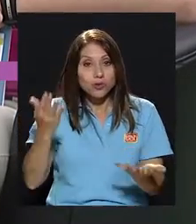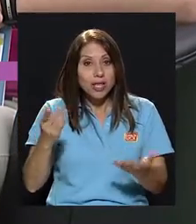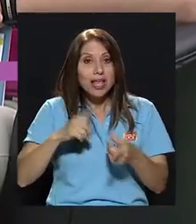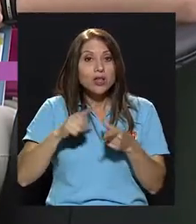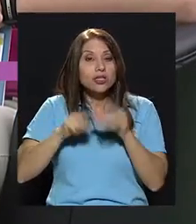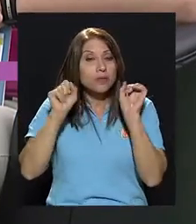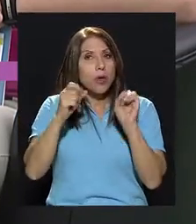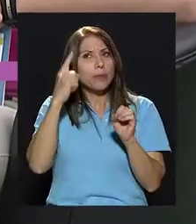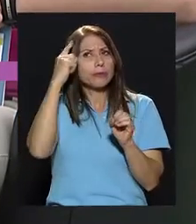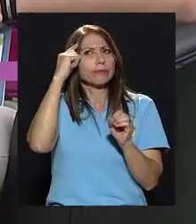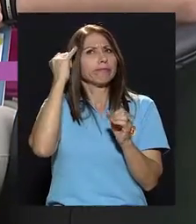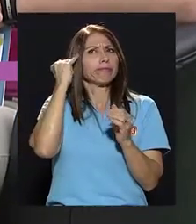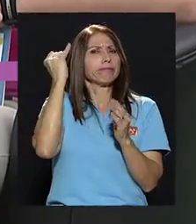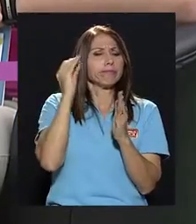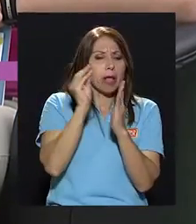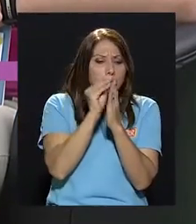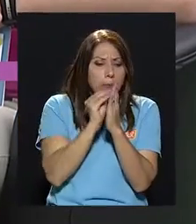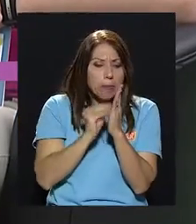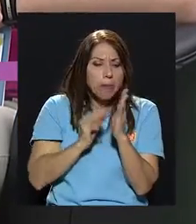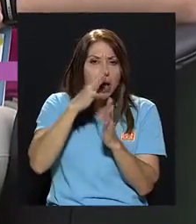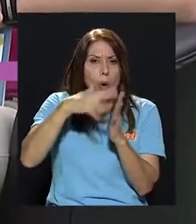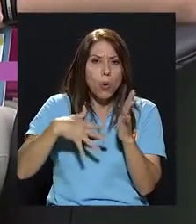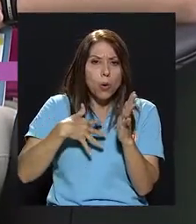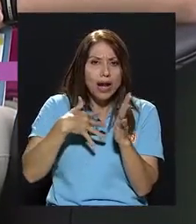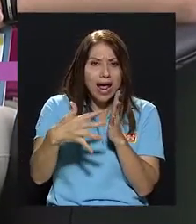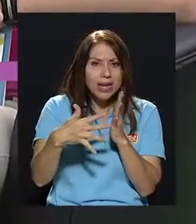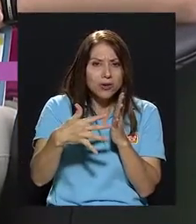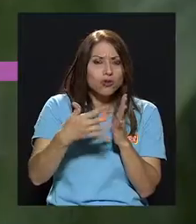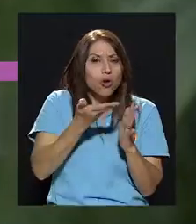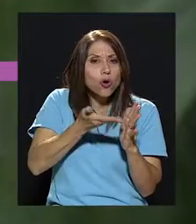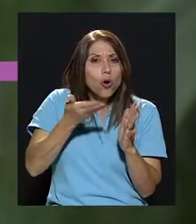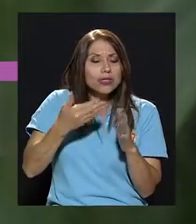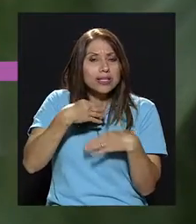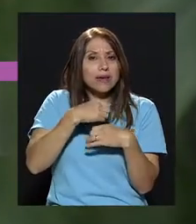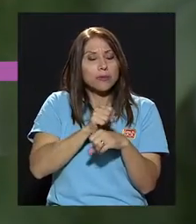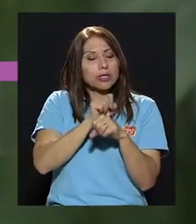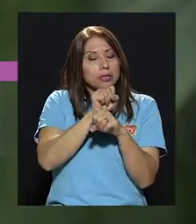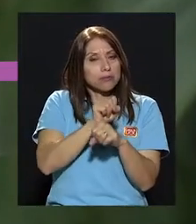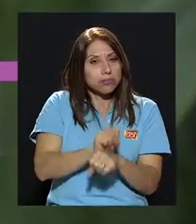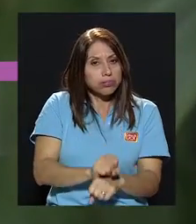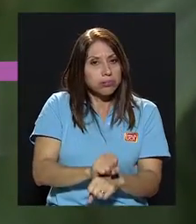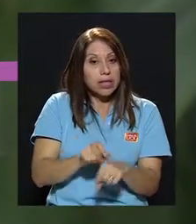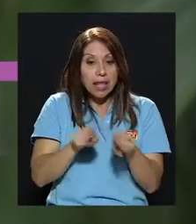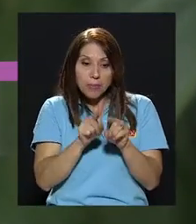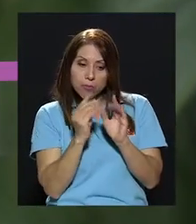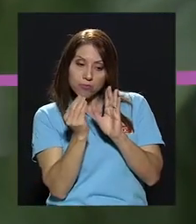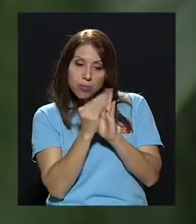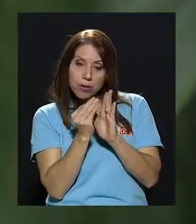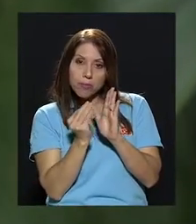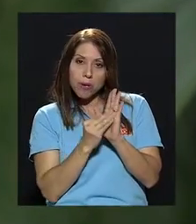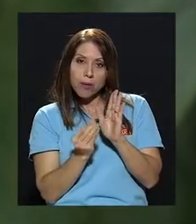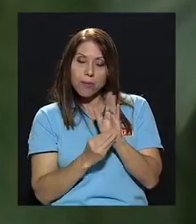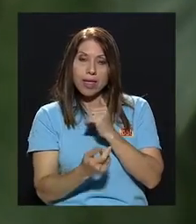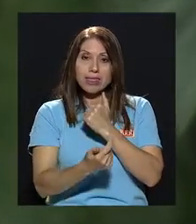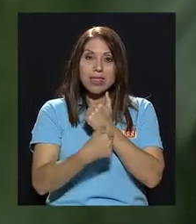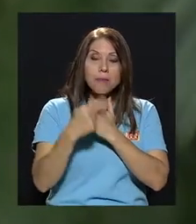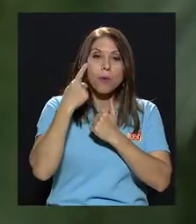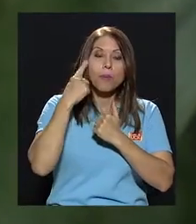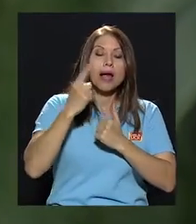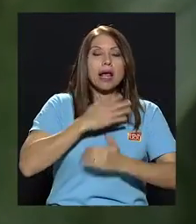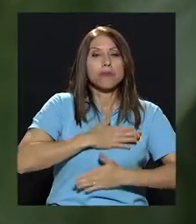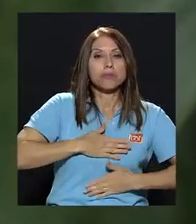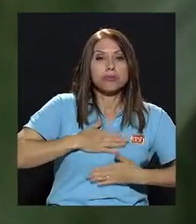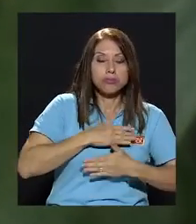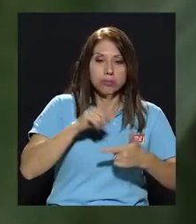de rutinas donde se destinen incluso periodos a descansar, a recrearnos, a hacer ejercicio